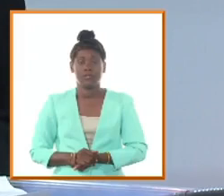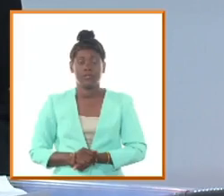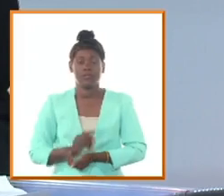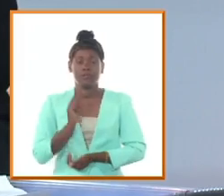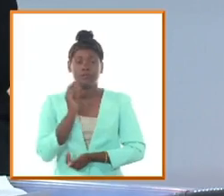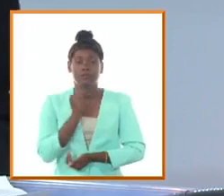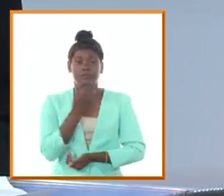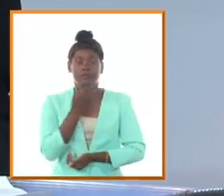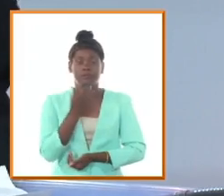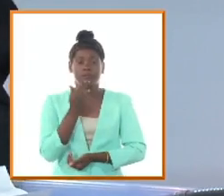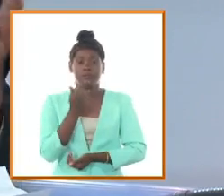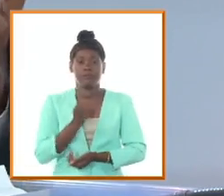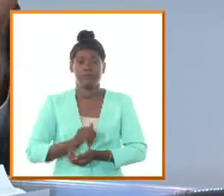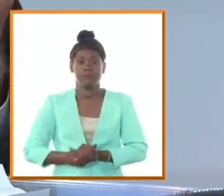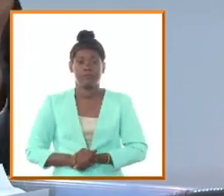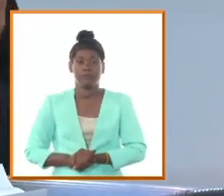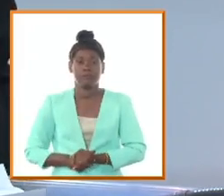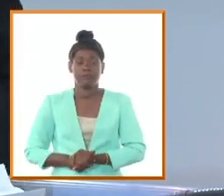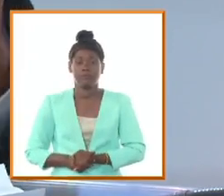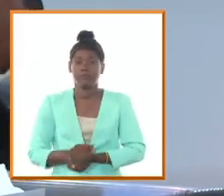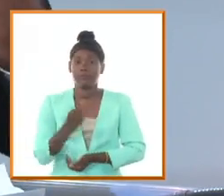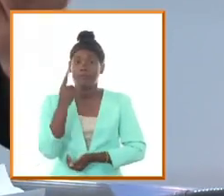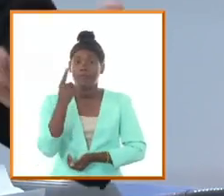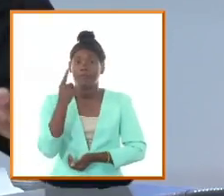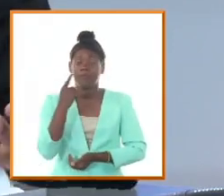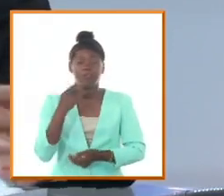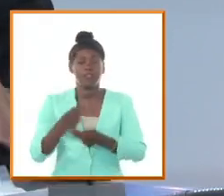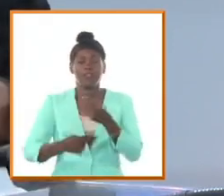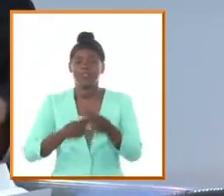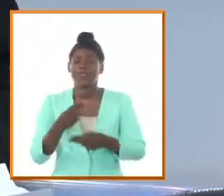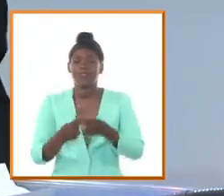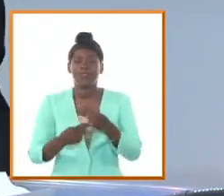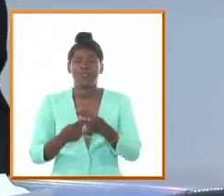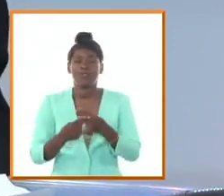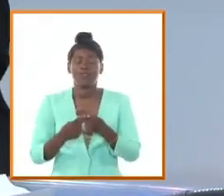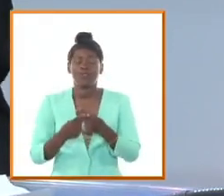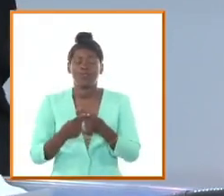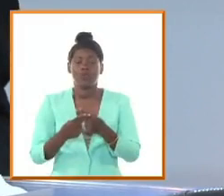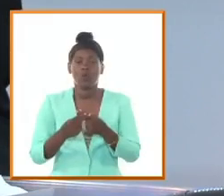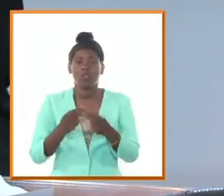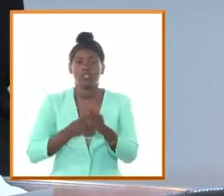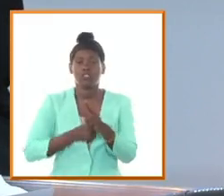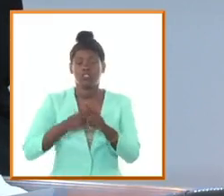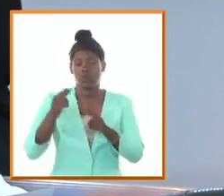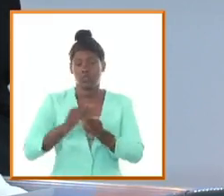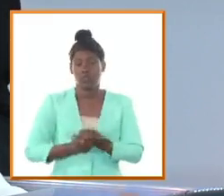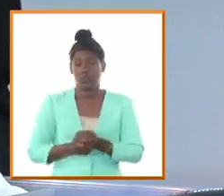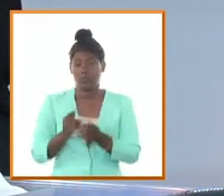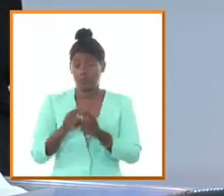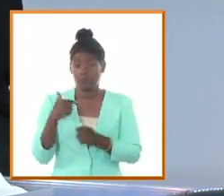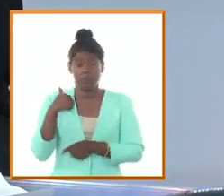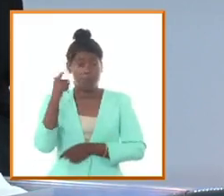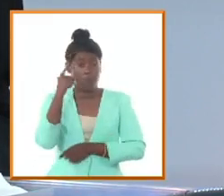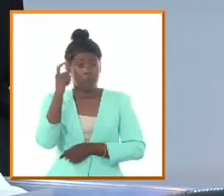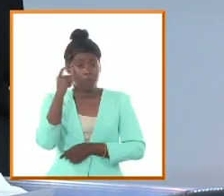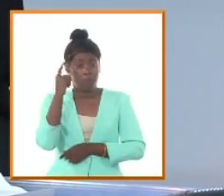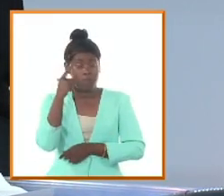es uno de los que asume gran parte de ese legado yo creo que en gran medida